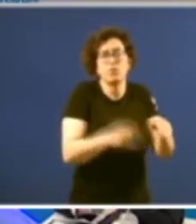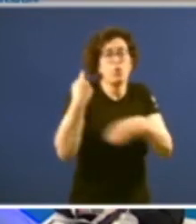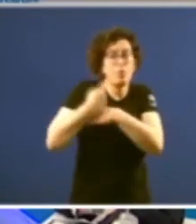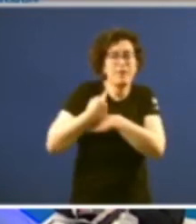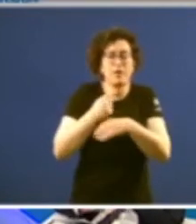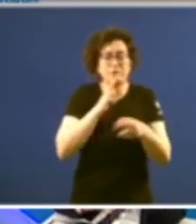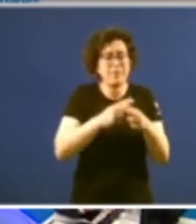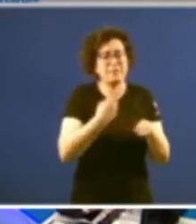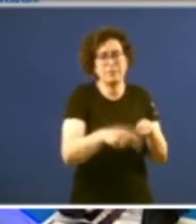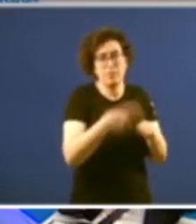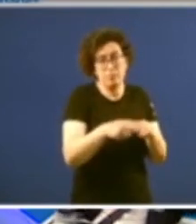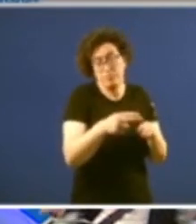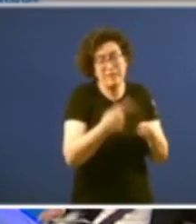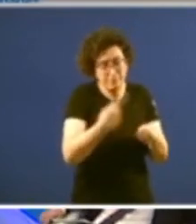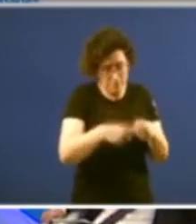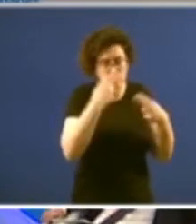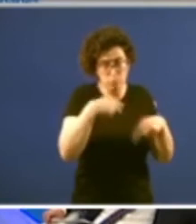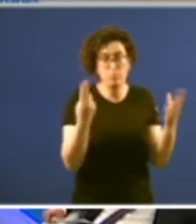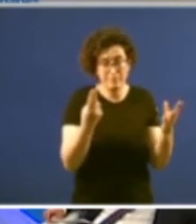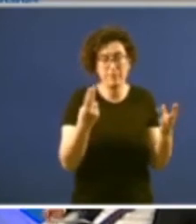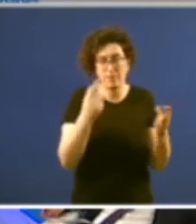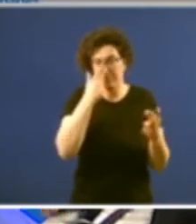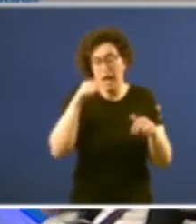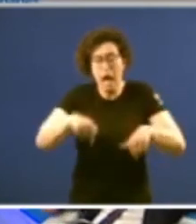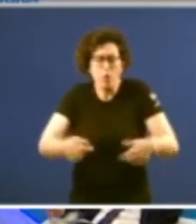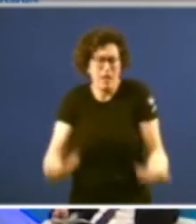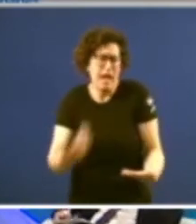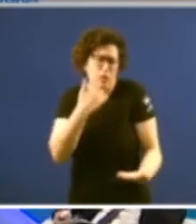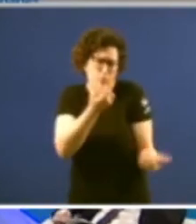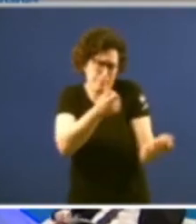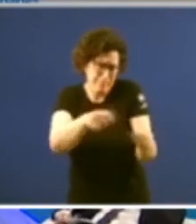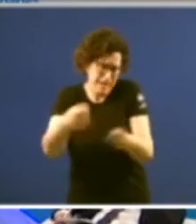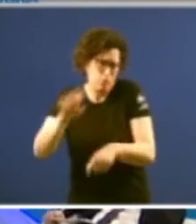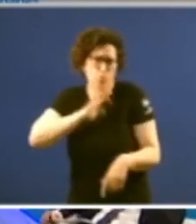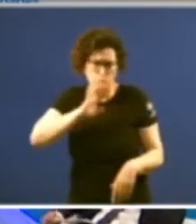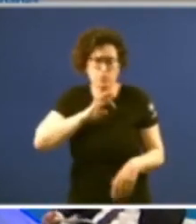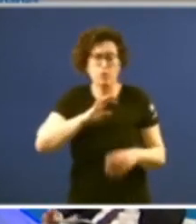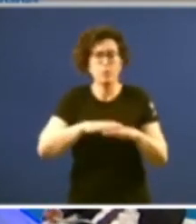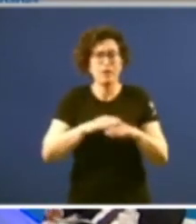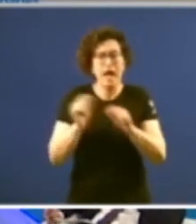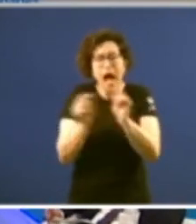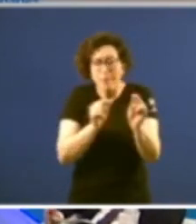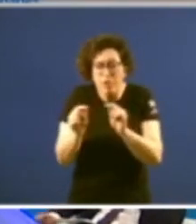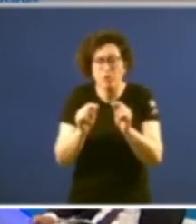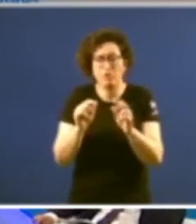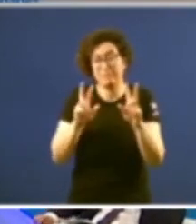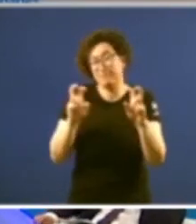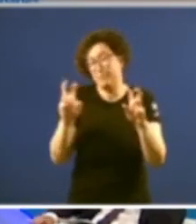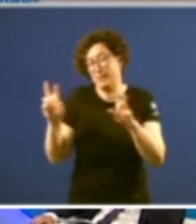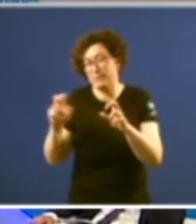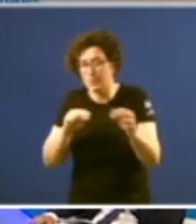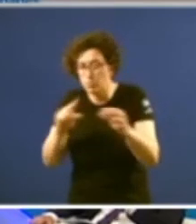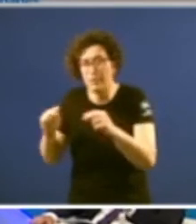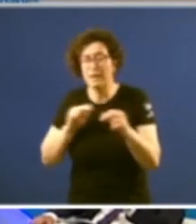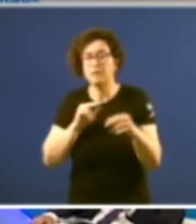actividade pública ocorre oxe algo parecido curiosamente nos faladoiros e nas tertúrias que son unha